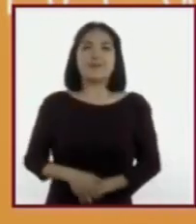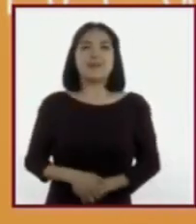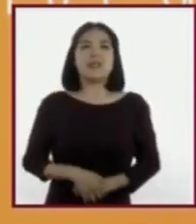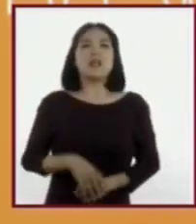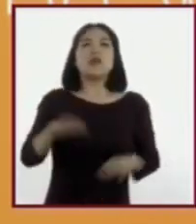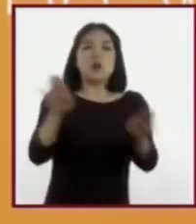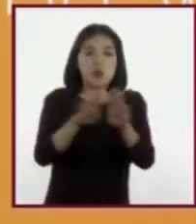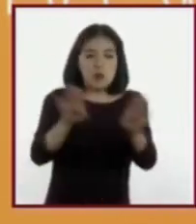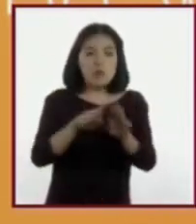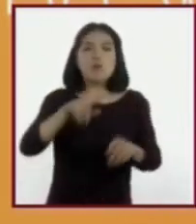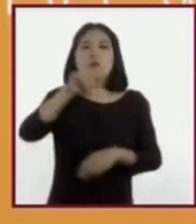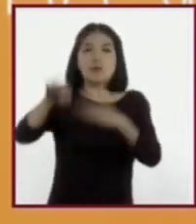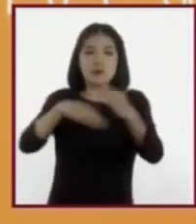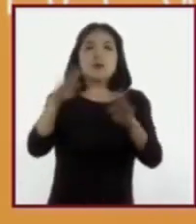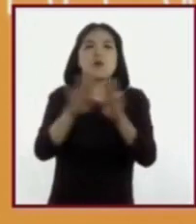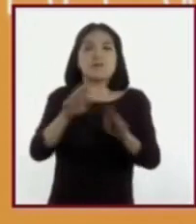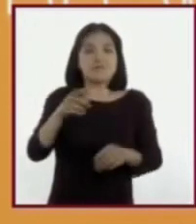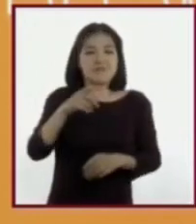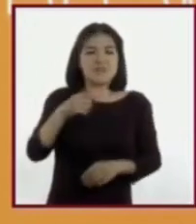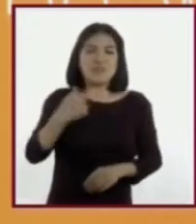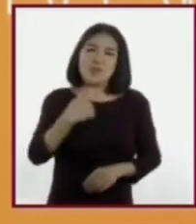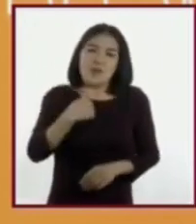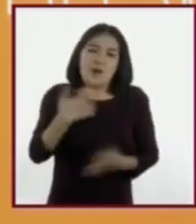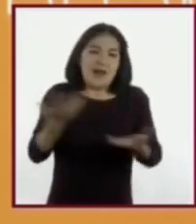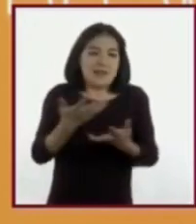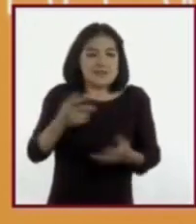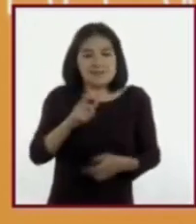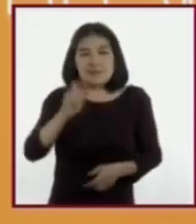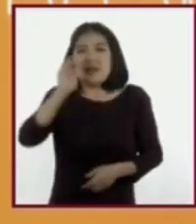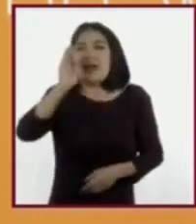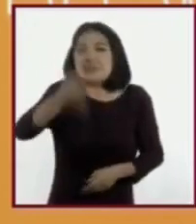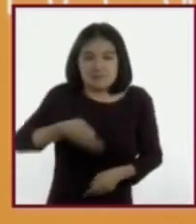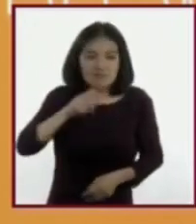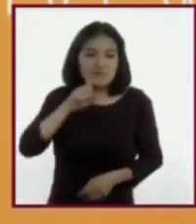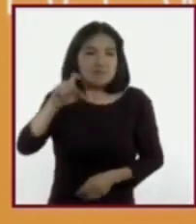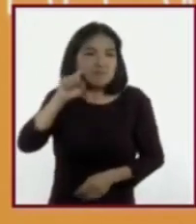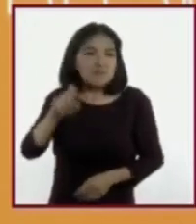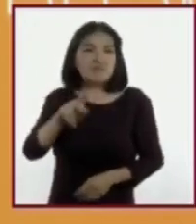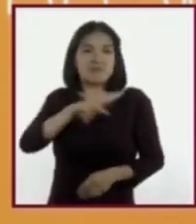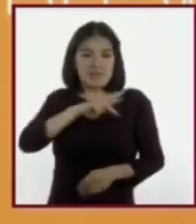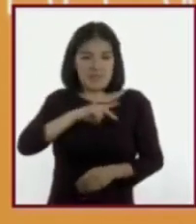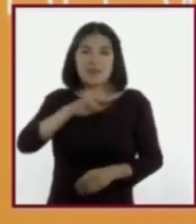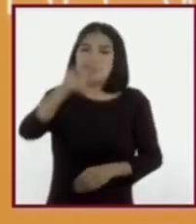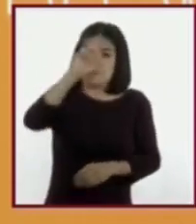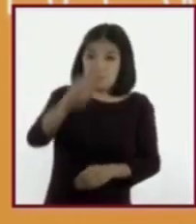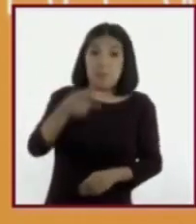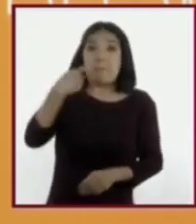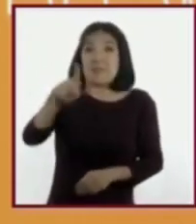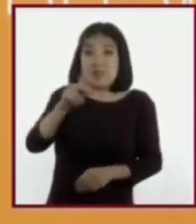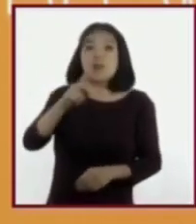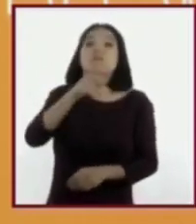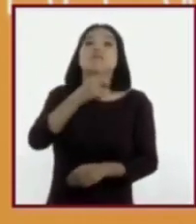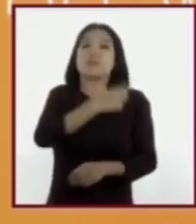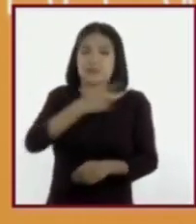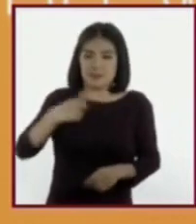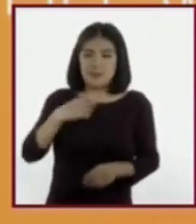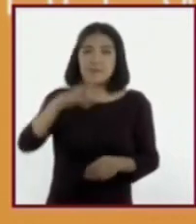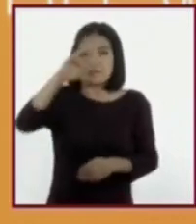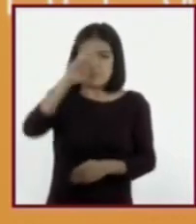decide cómo ejercer su sexualidad y es respetable mientras esté dentro del marco de los derechos humanos.